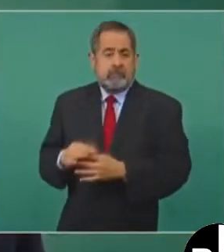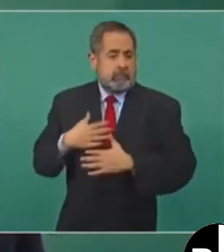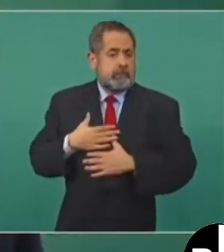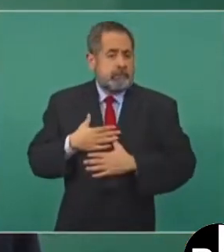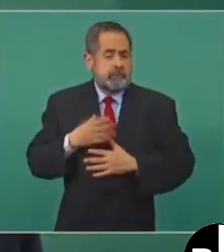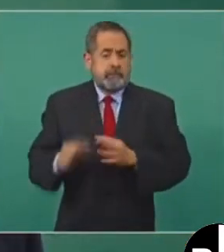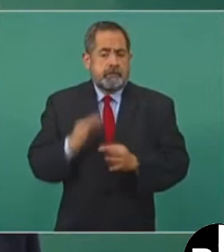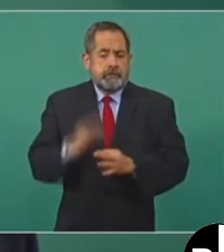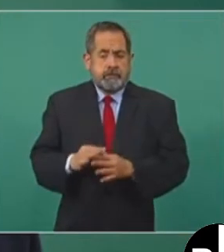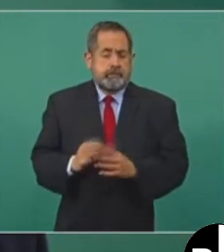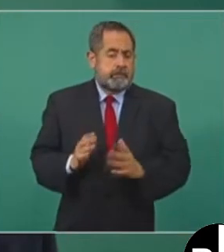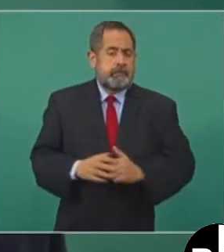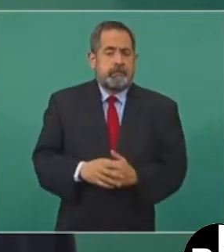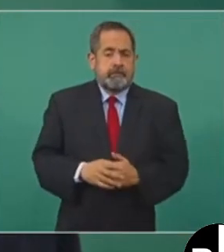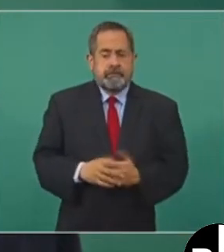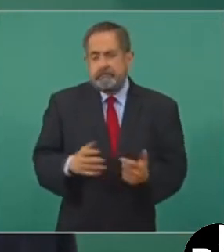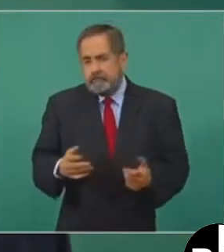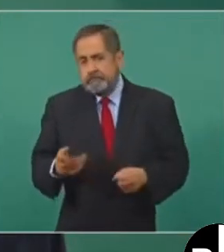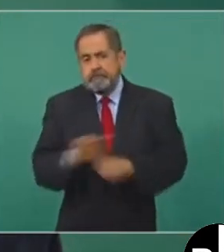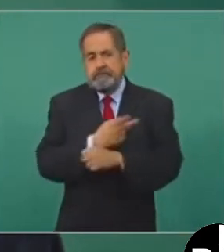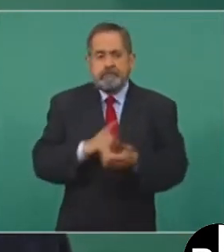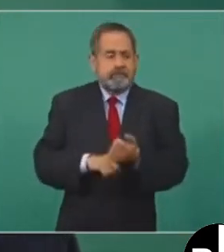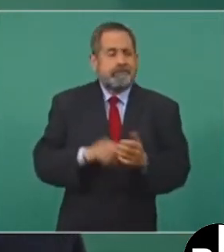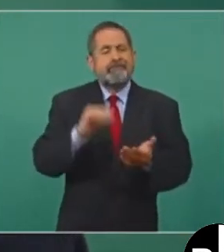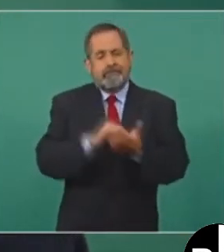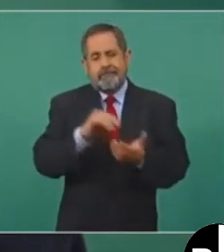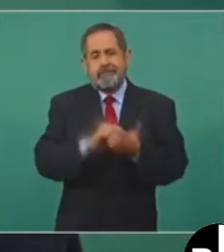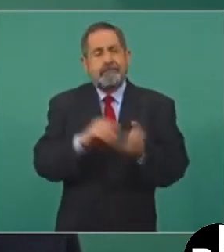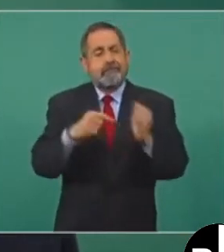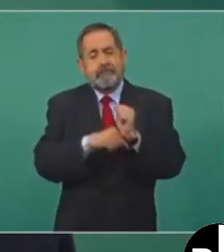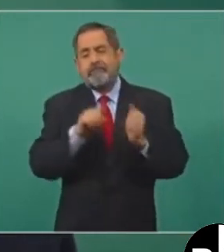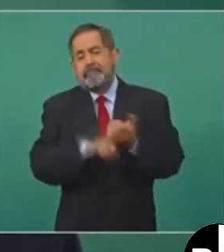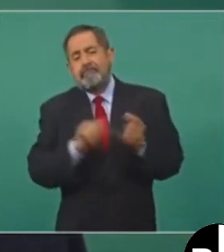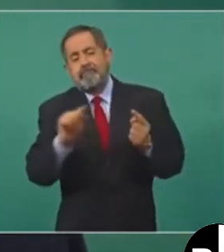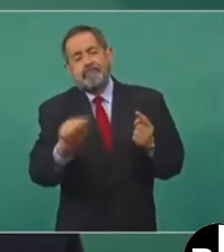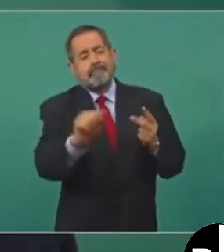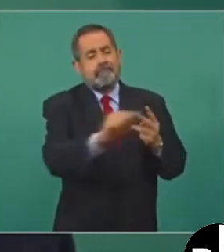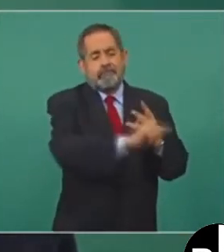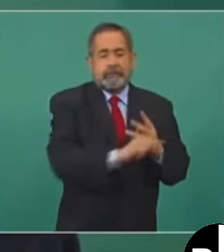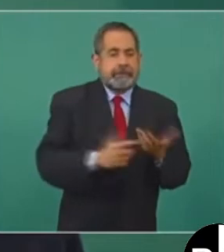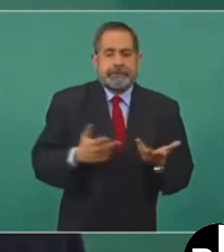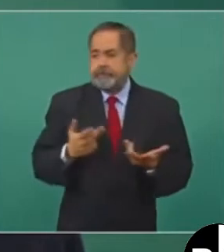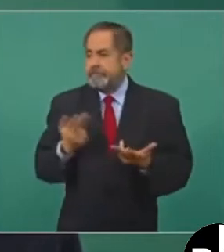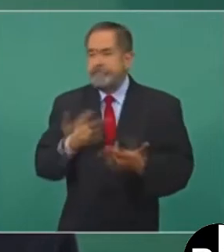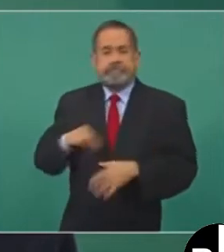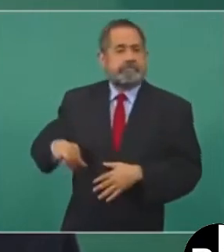Lo que pasa es que siguen habiendo estos intereses